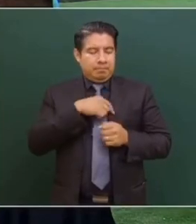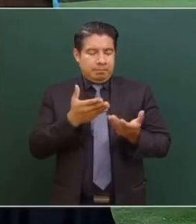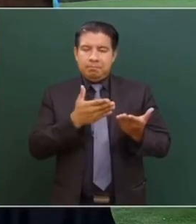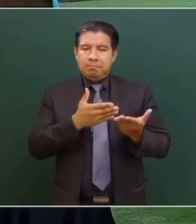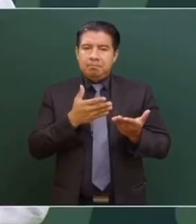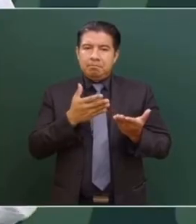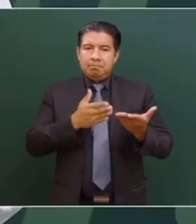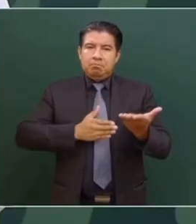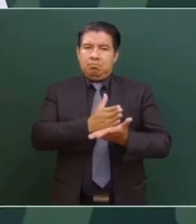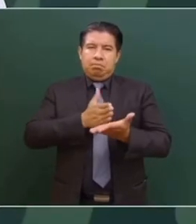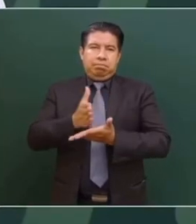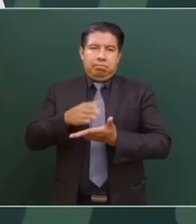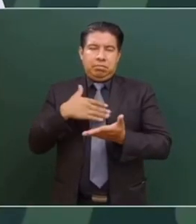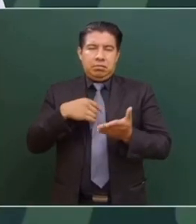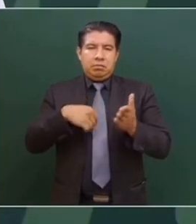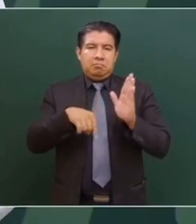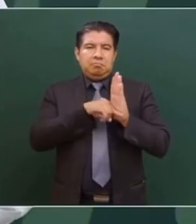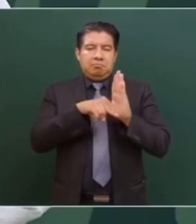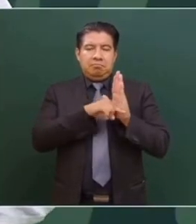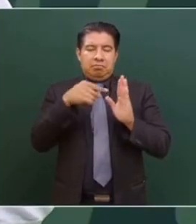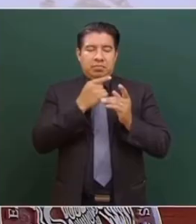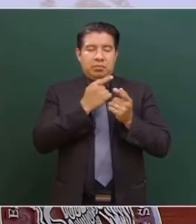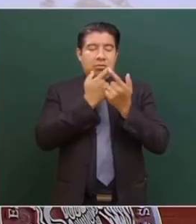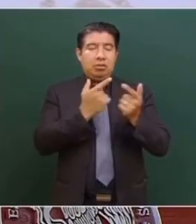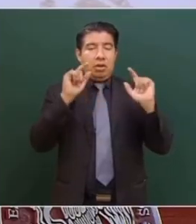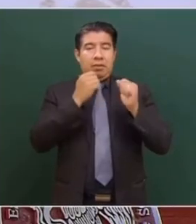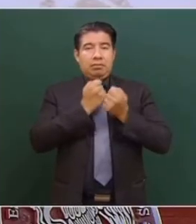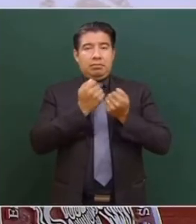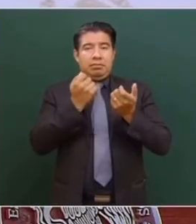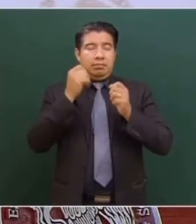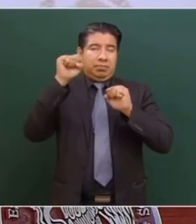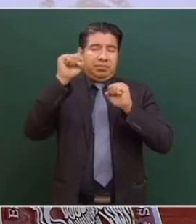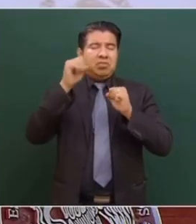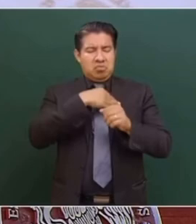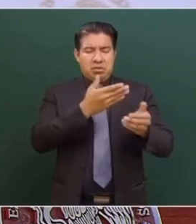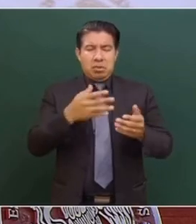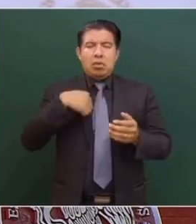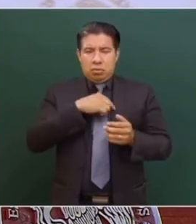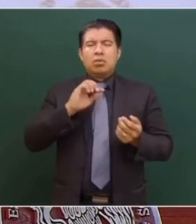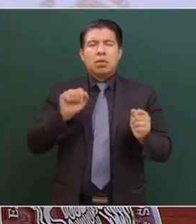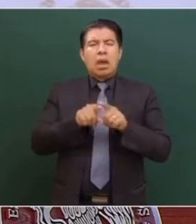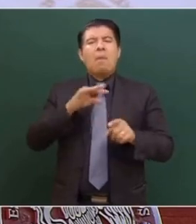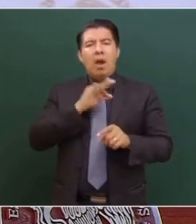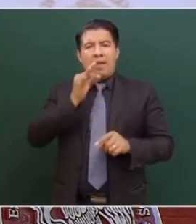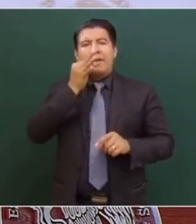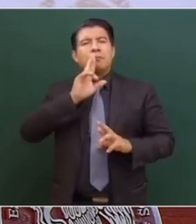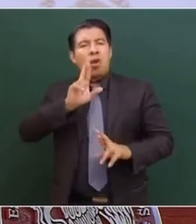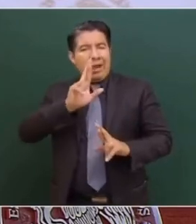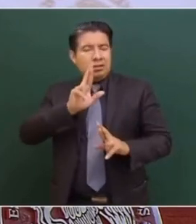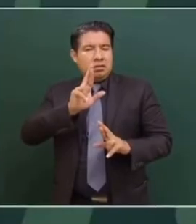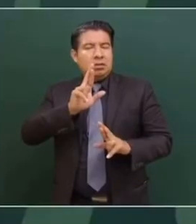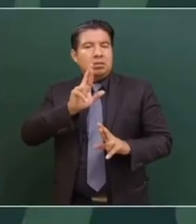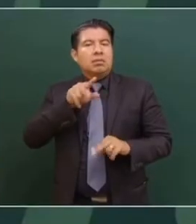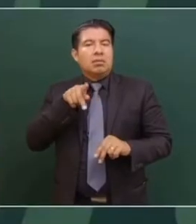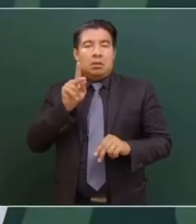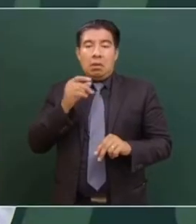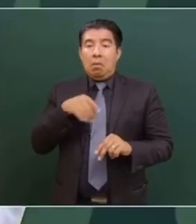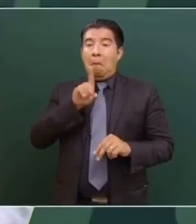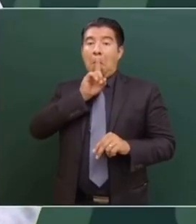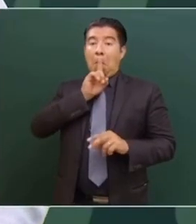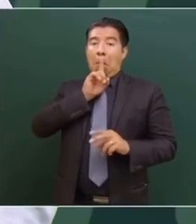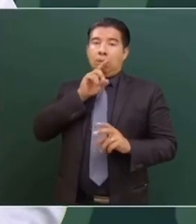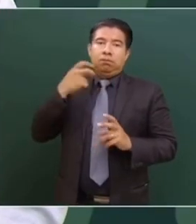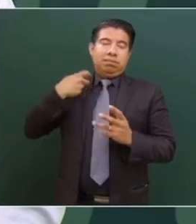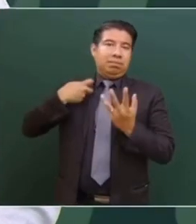no vamos a limitar la libertad de expresión. Si ejercemos nuestro derecho de réplica, porque si no, nos destruyen